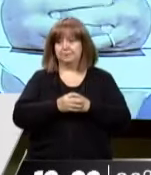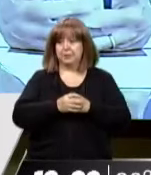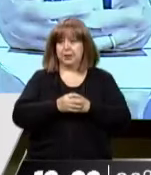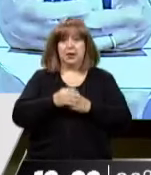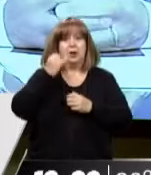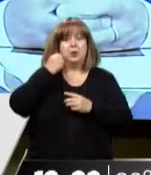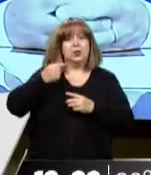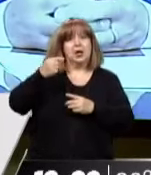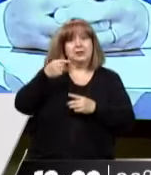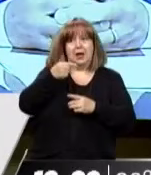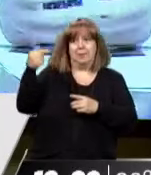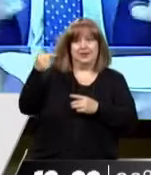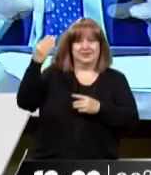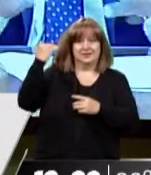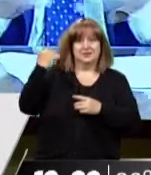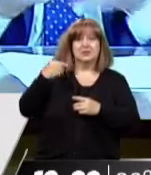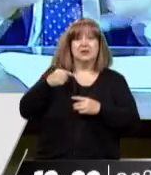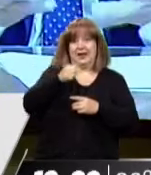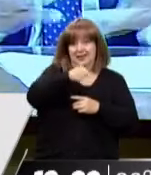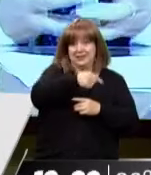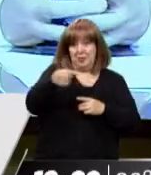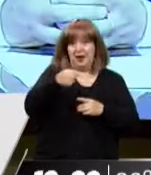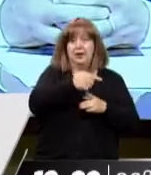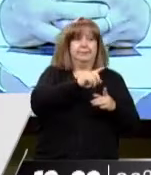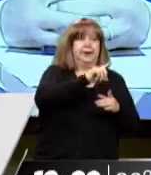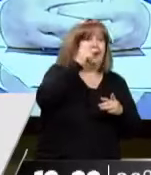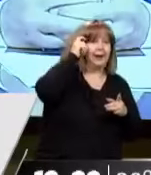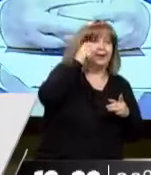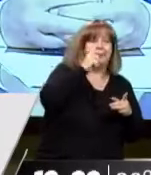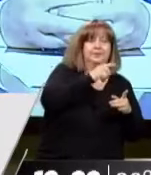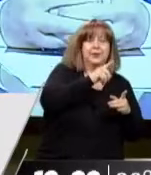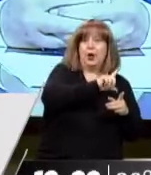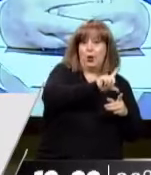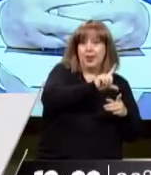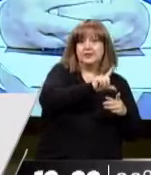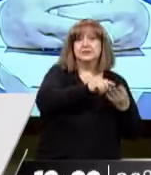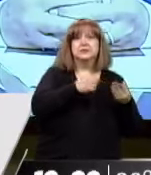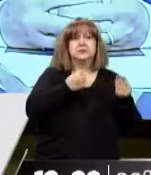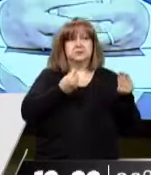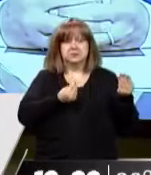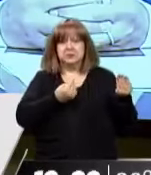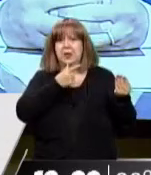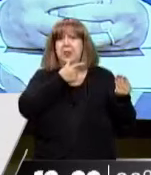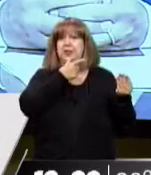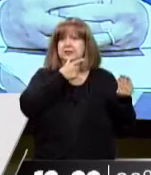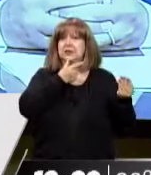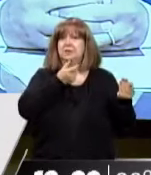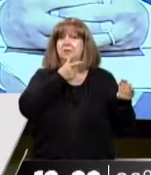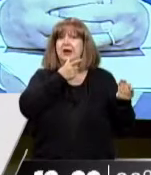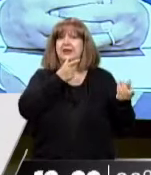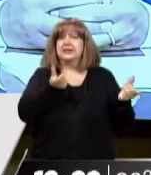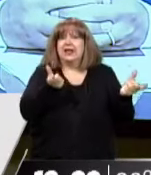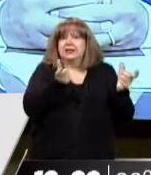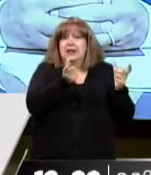este reconocimiento de tierras a comunidades, que en términos de gobernador ha dicho pseudo-mapuches, personas o comunidades que